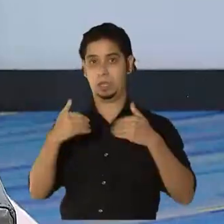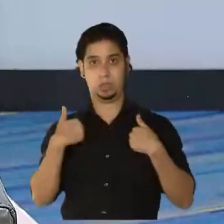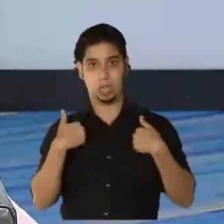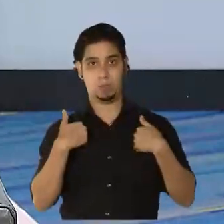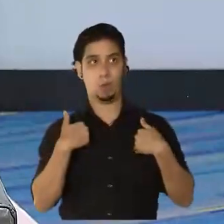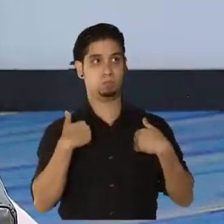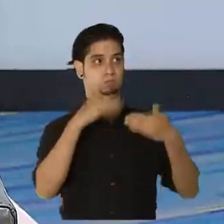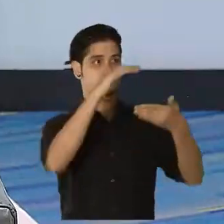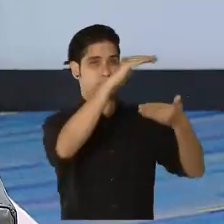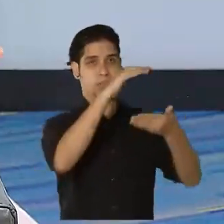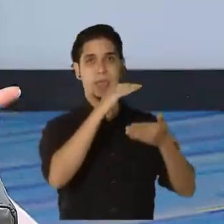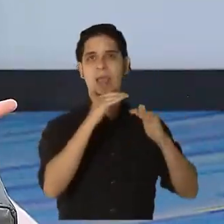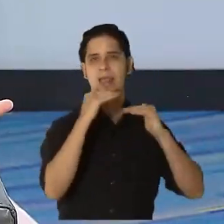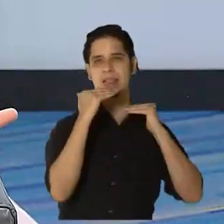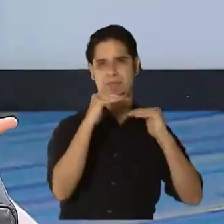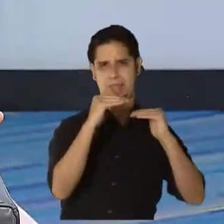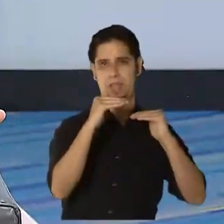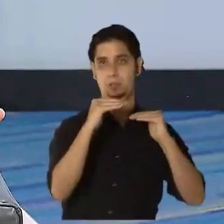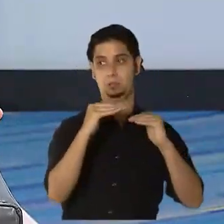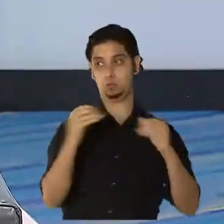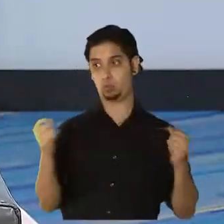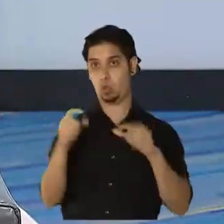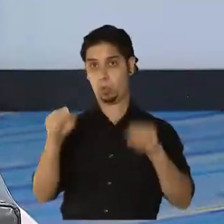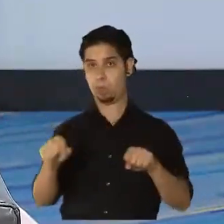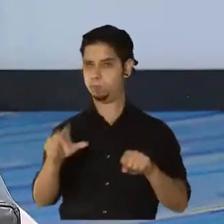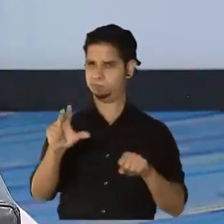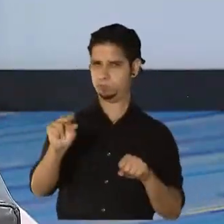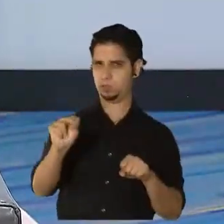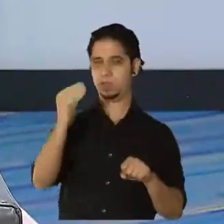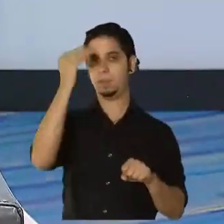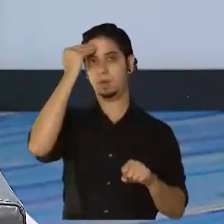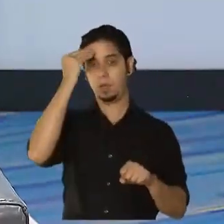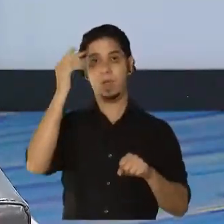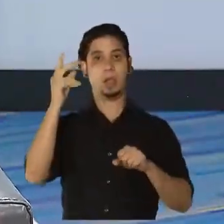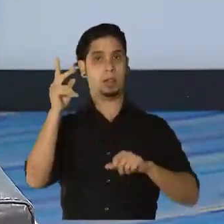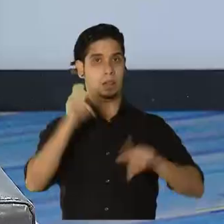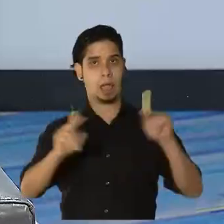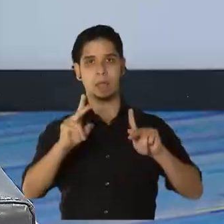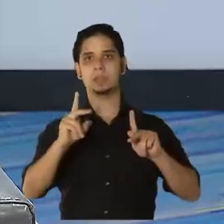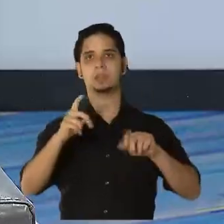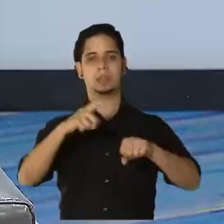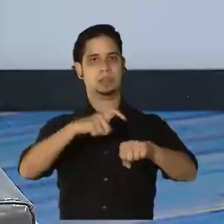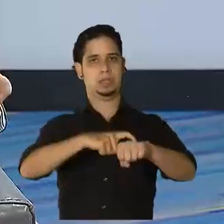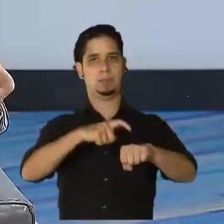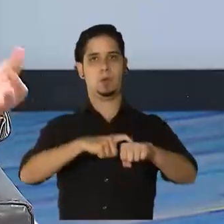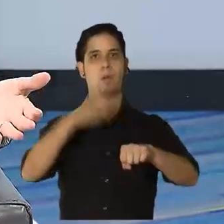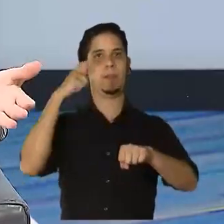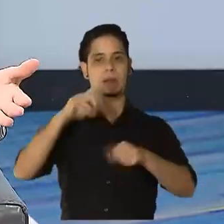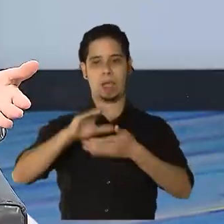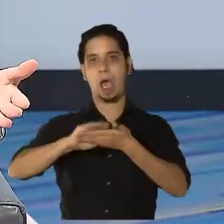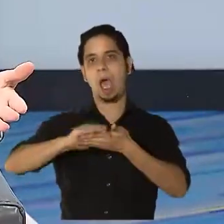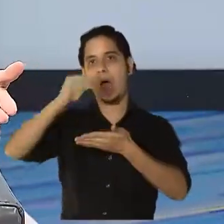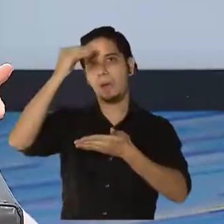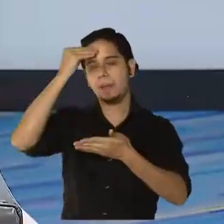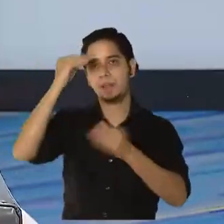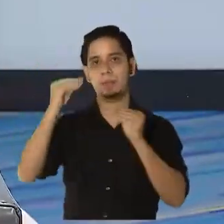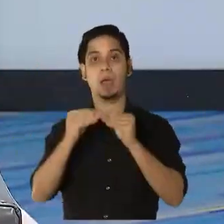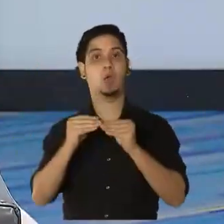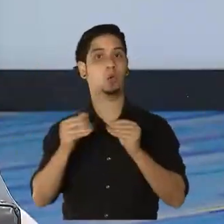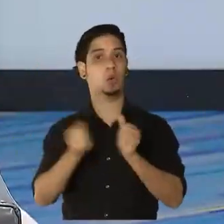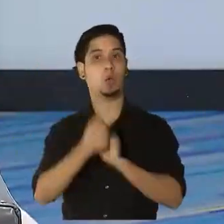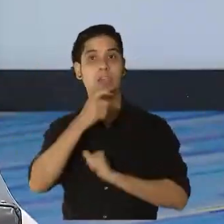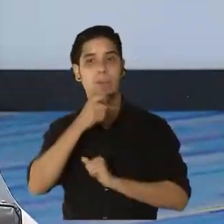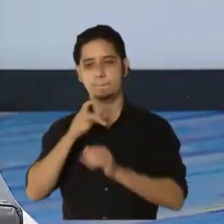limitado y no, ¿verdad?, podemos todos vacunarnos a la vez, la gente utiliza este espacio para educarse con profesionales de la salud.